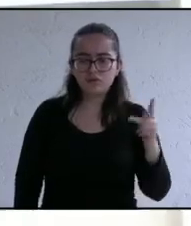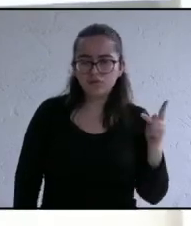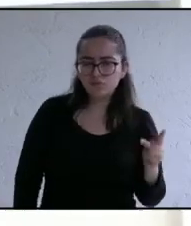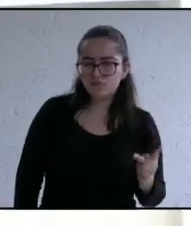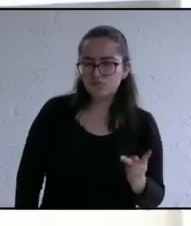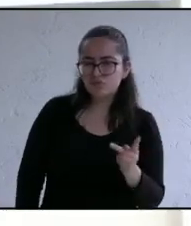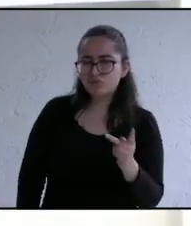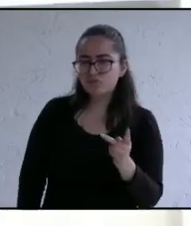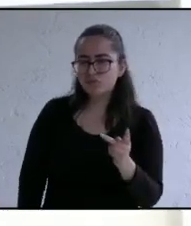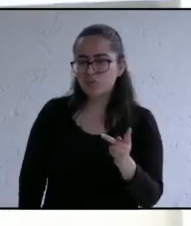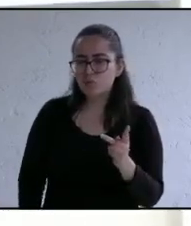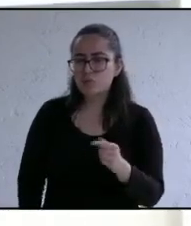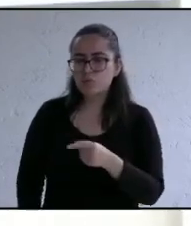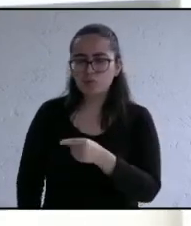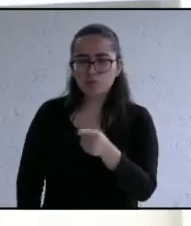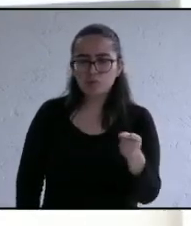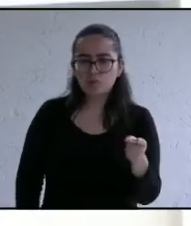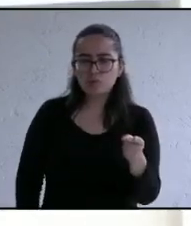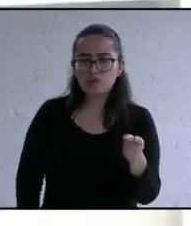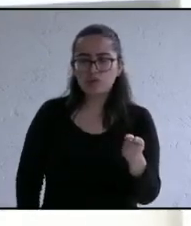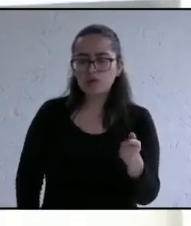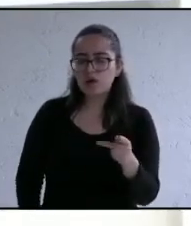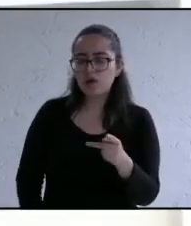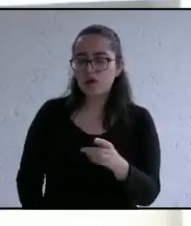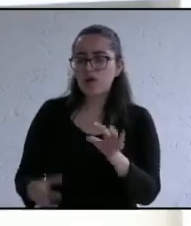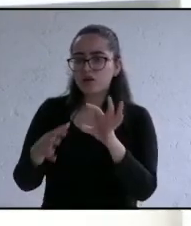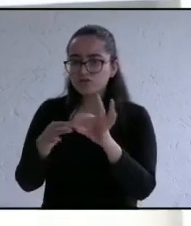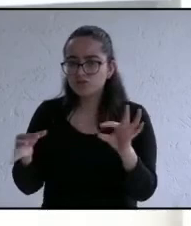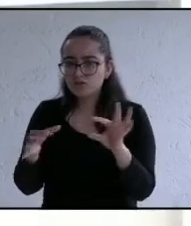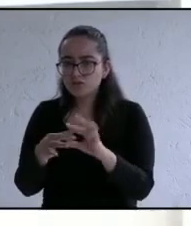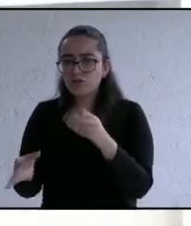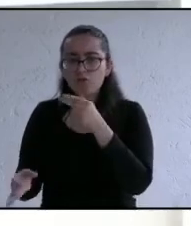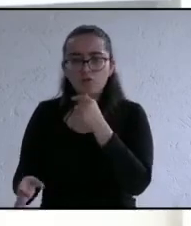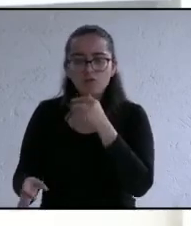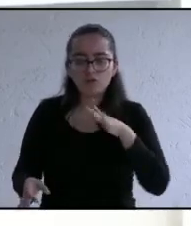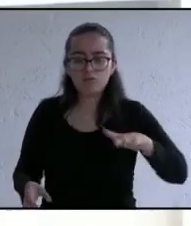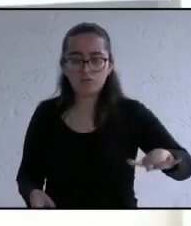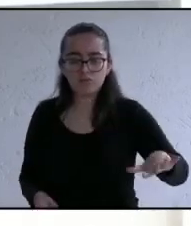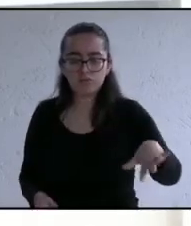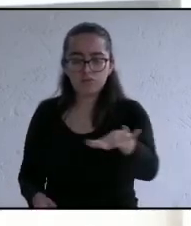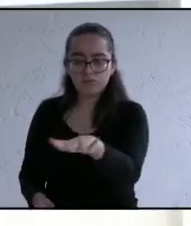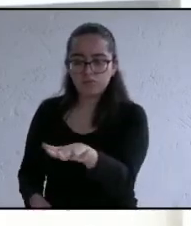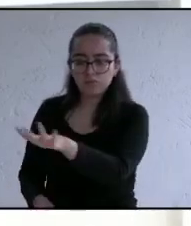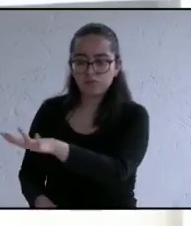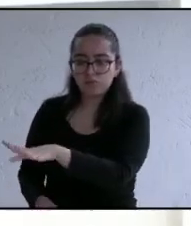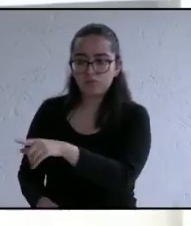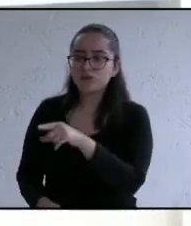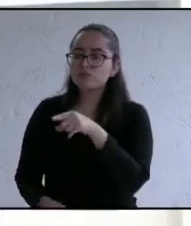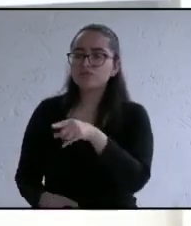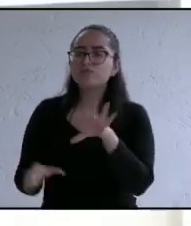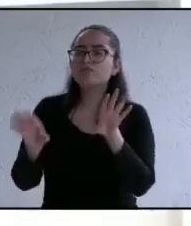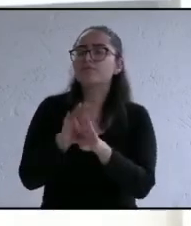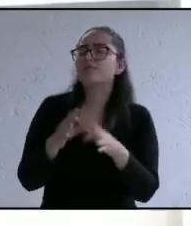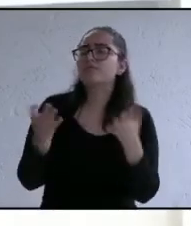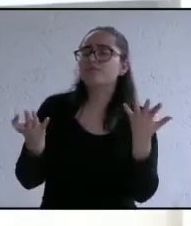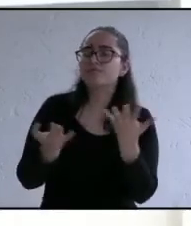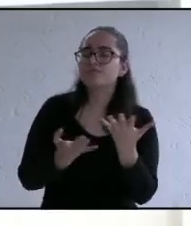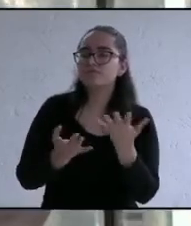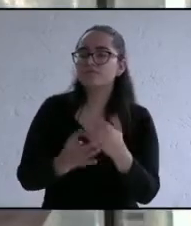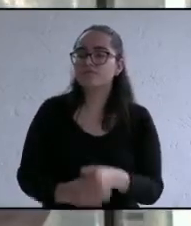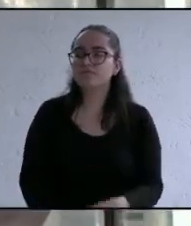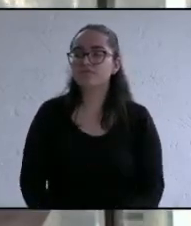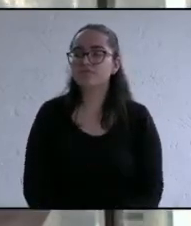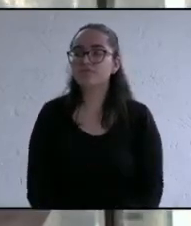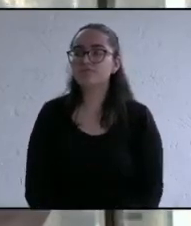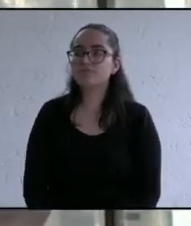costera cuál es el costo que tendrán estos módulos de seguridad y cómo estarían equipados adelante candidata